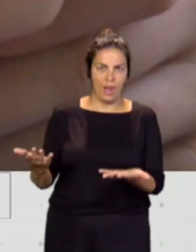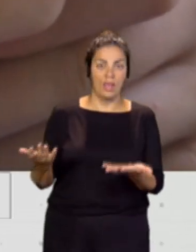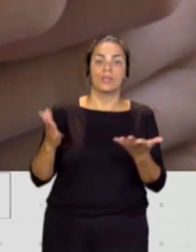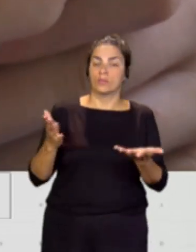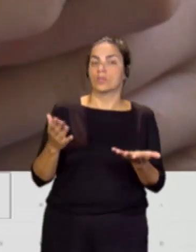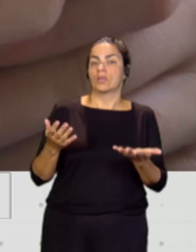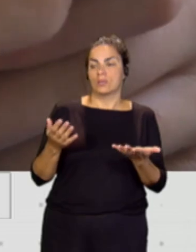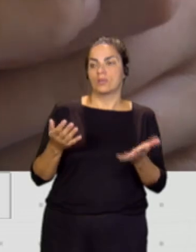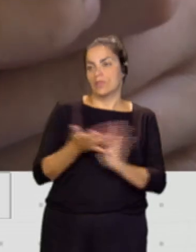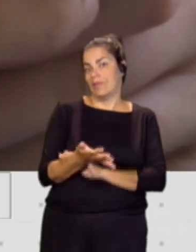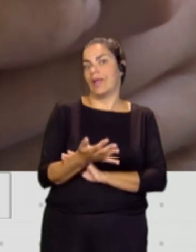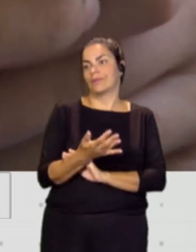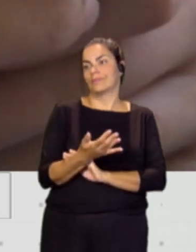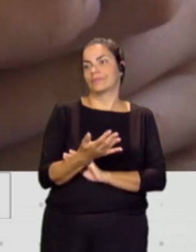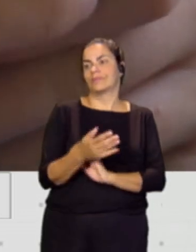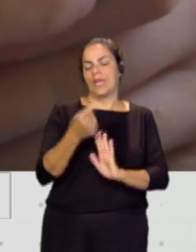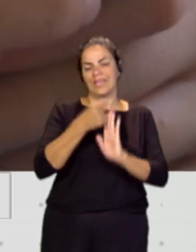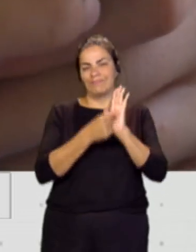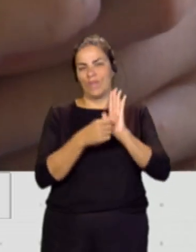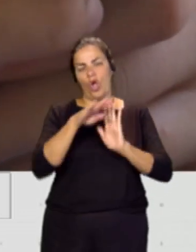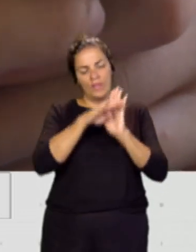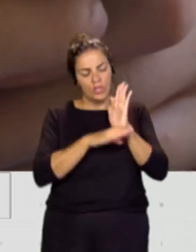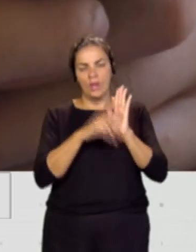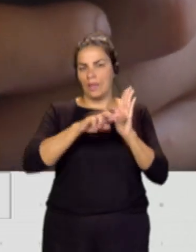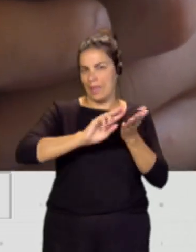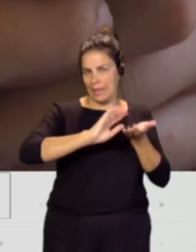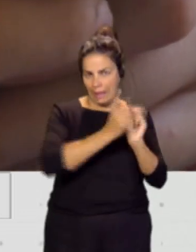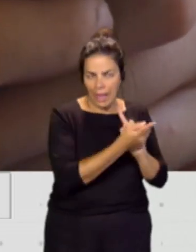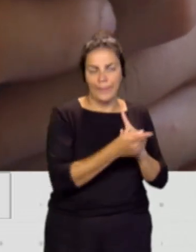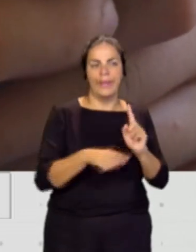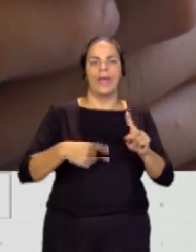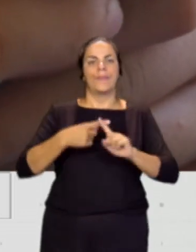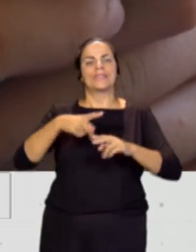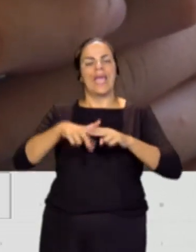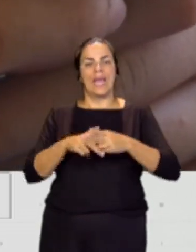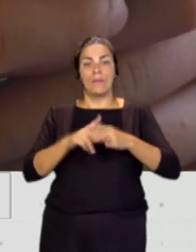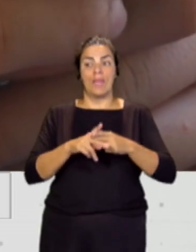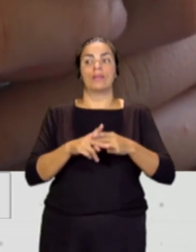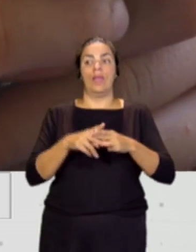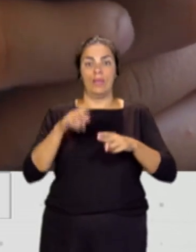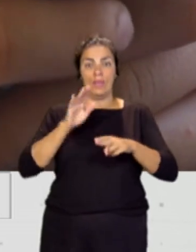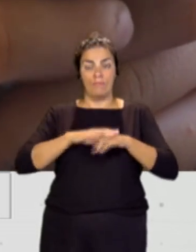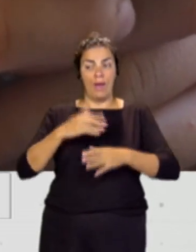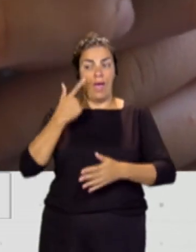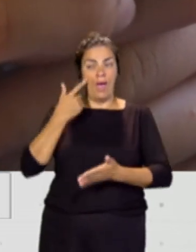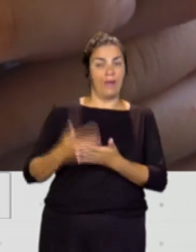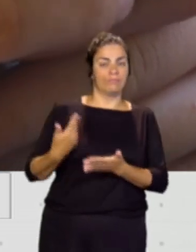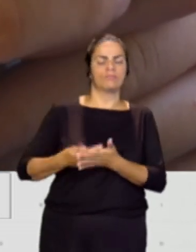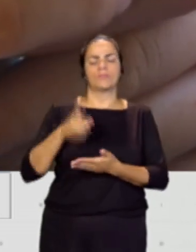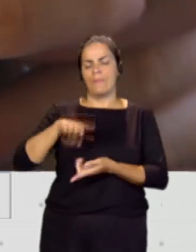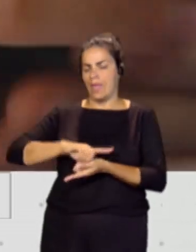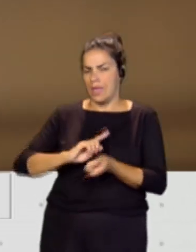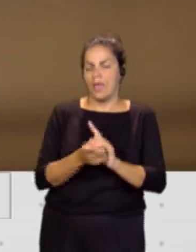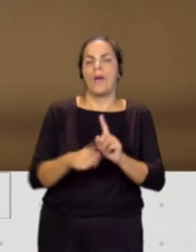la modificación de los términos y condiciones, de las herramientas para poder llevar a cabo este tipo de verificaciones y una serie de